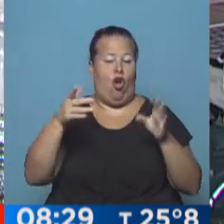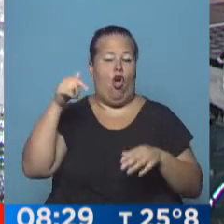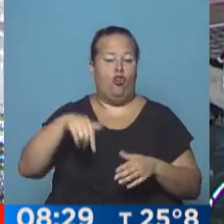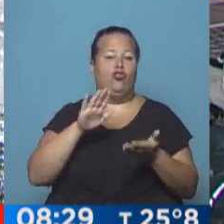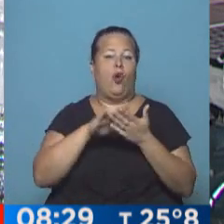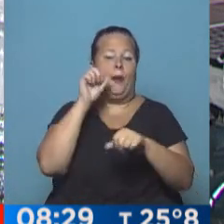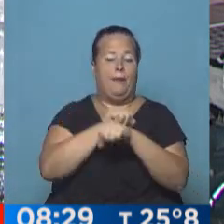detención de este femicida.